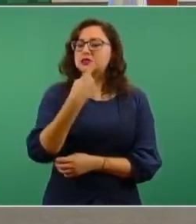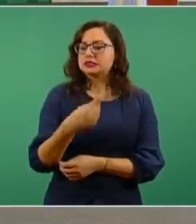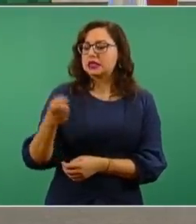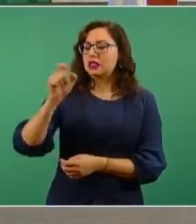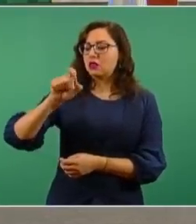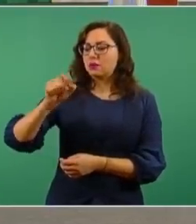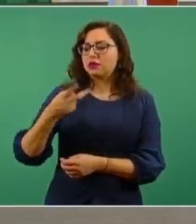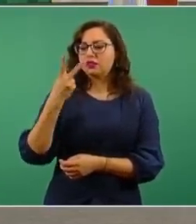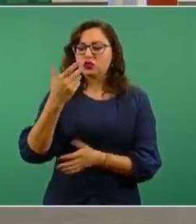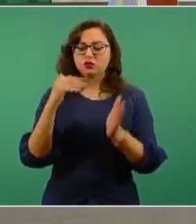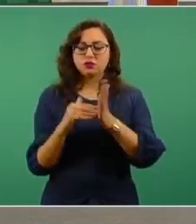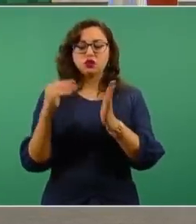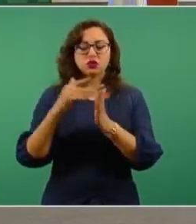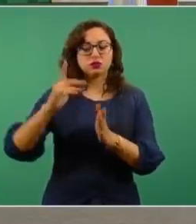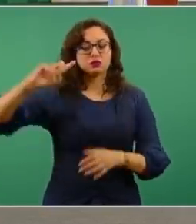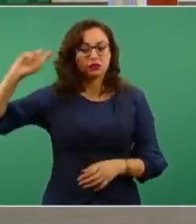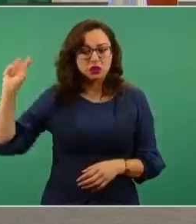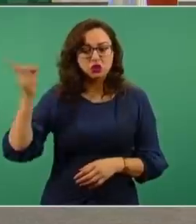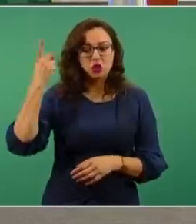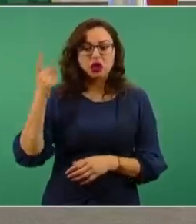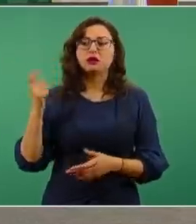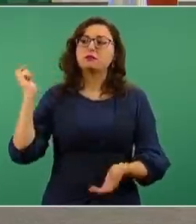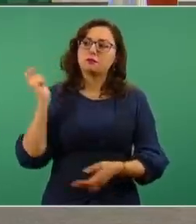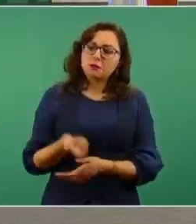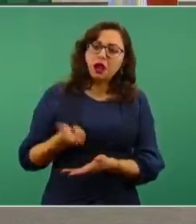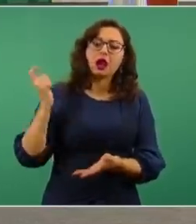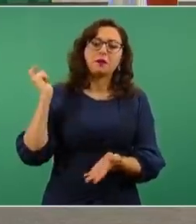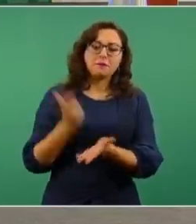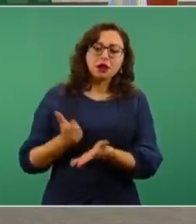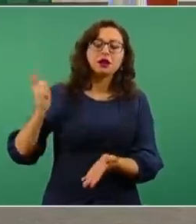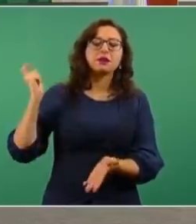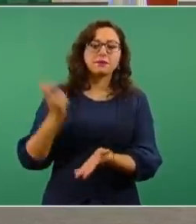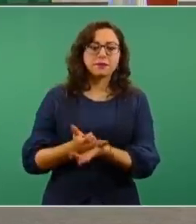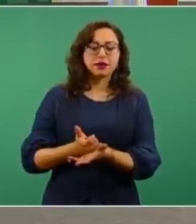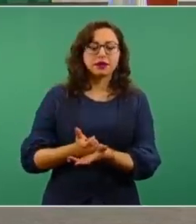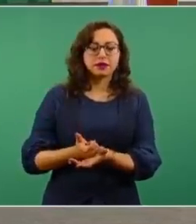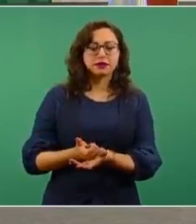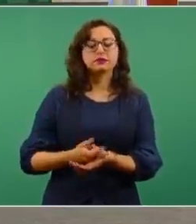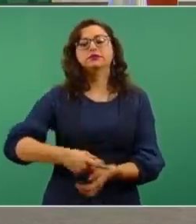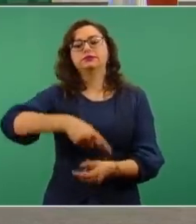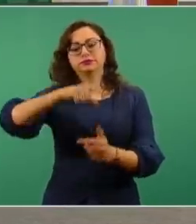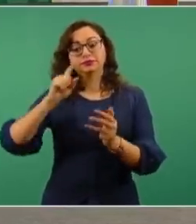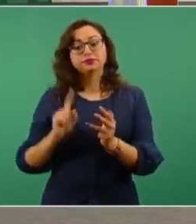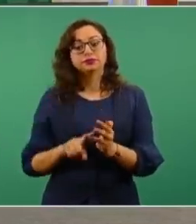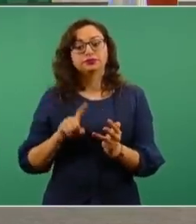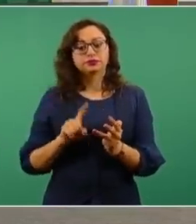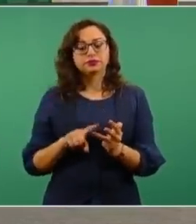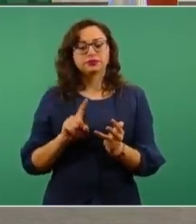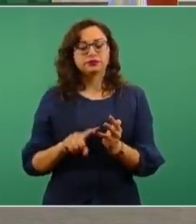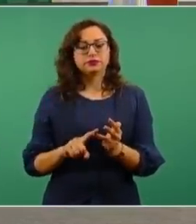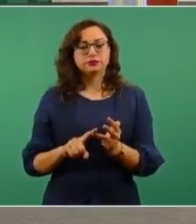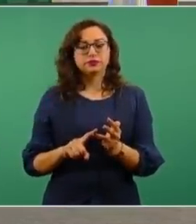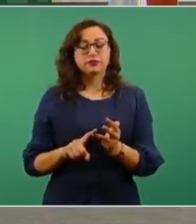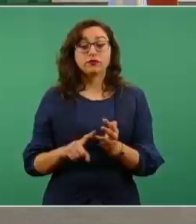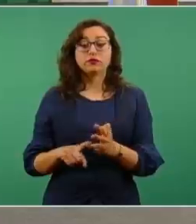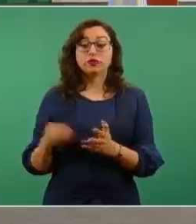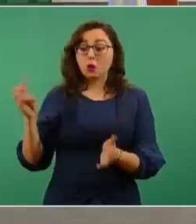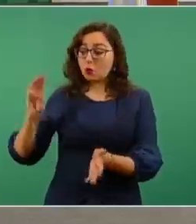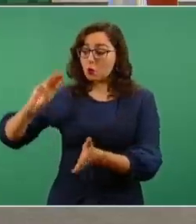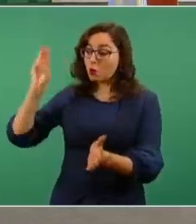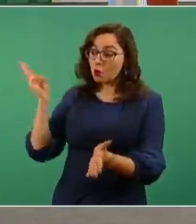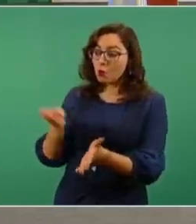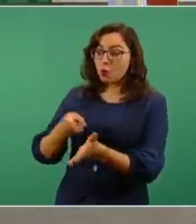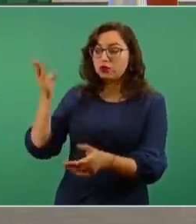de dólares a lo largo de estos años. Y finalmente, por concepto de penalidades,